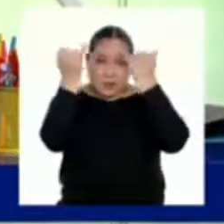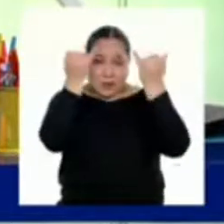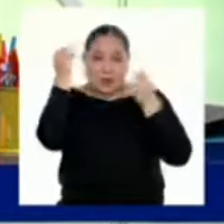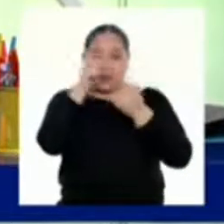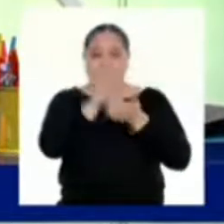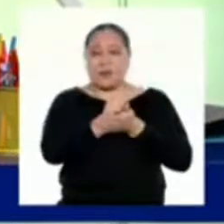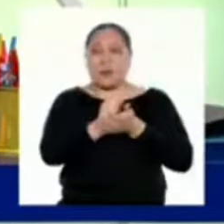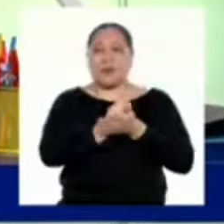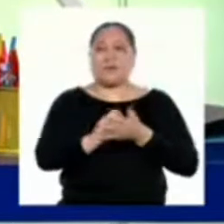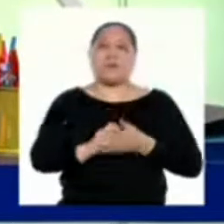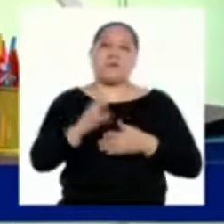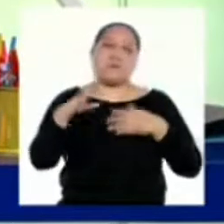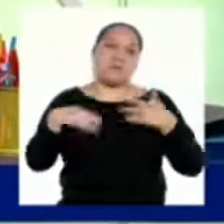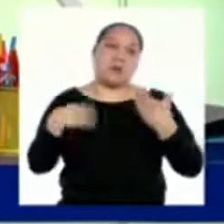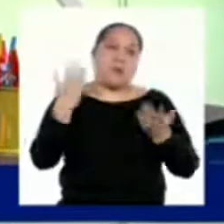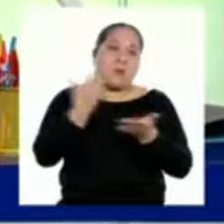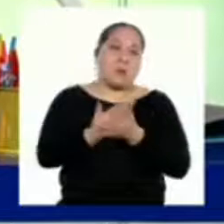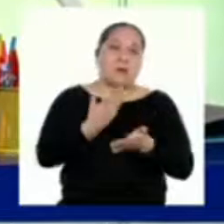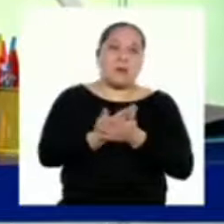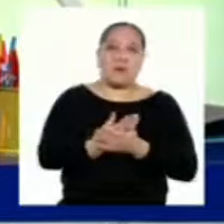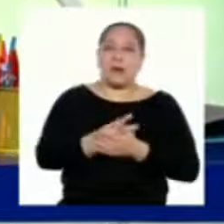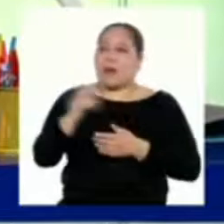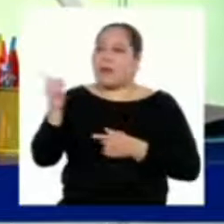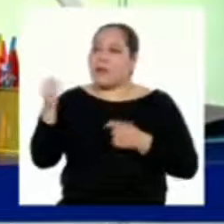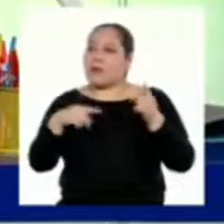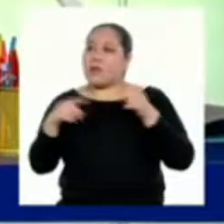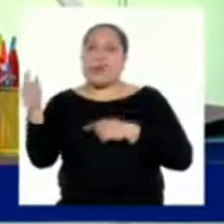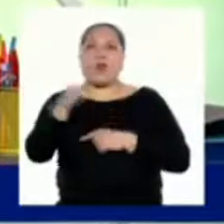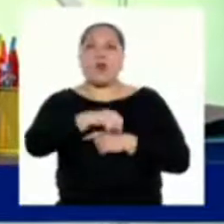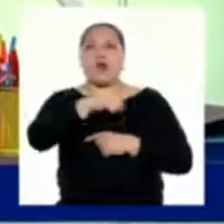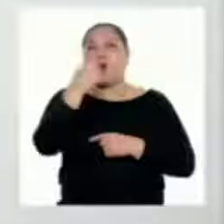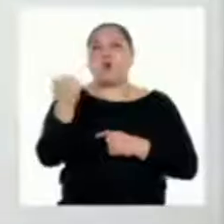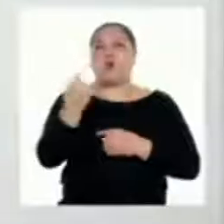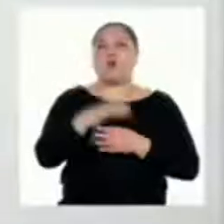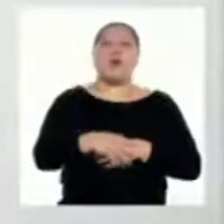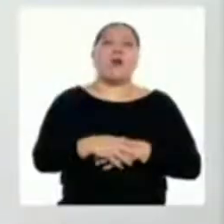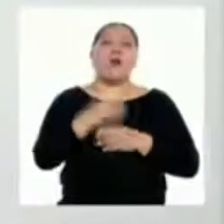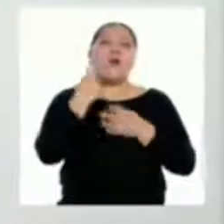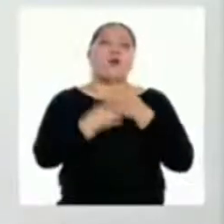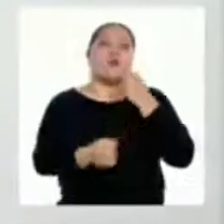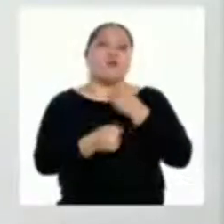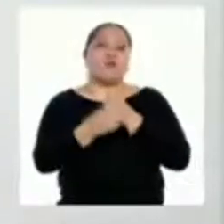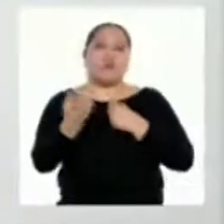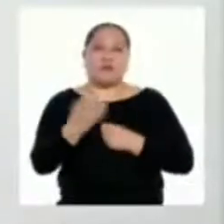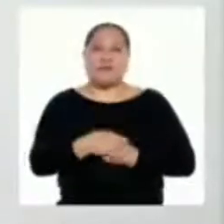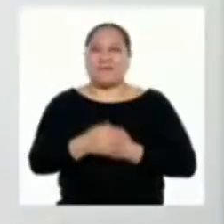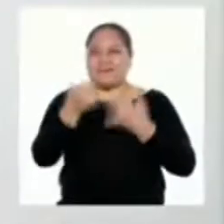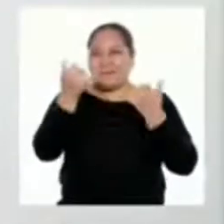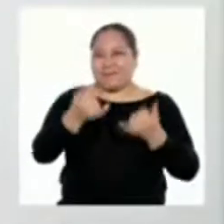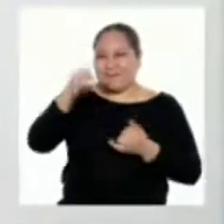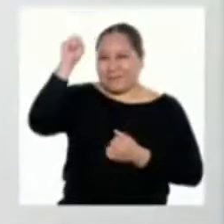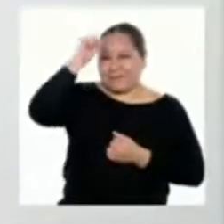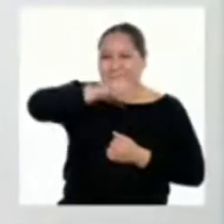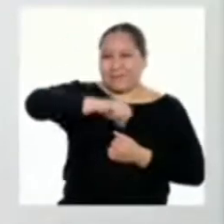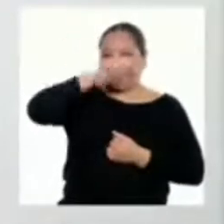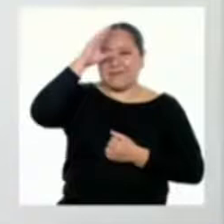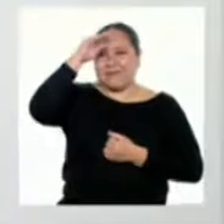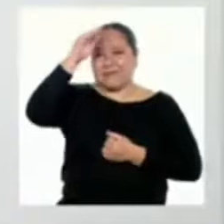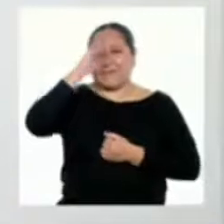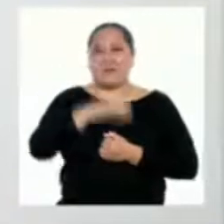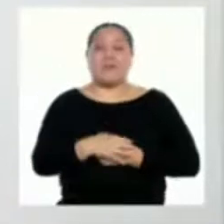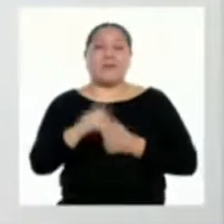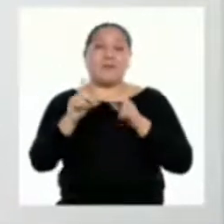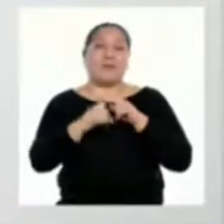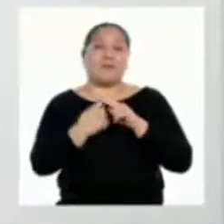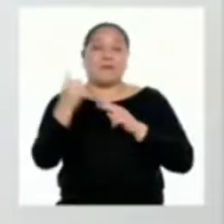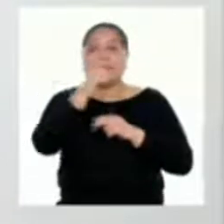ya que podemos comprobar que provienen de una fuente confiable. Ahora sí, chicas y chicos, para empezar, no se olviden de